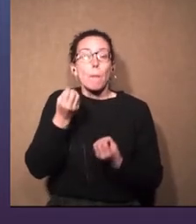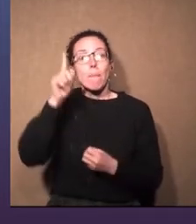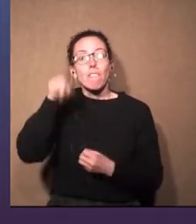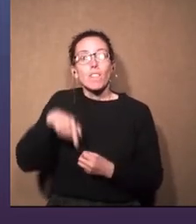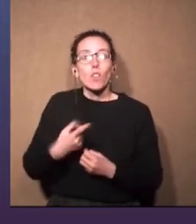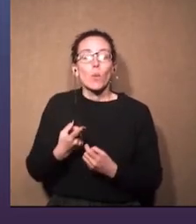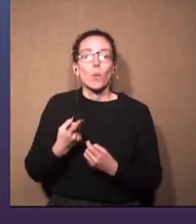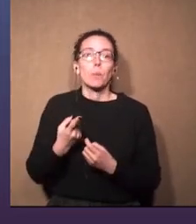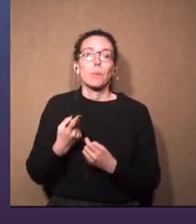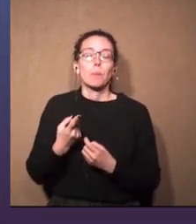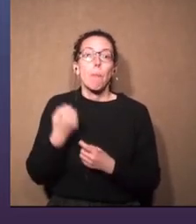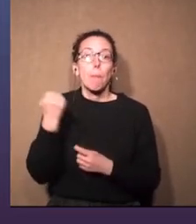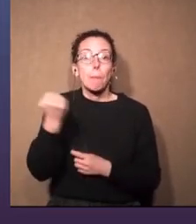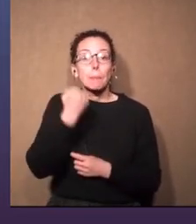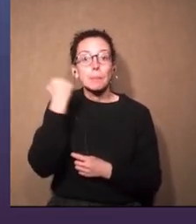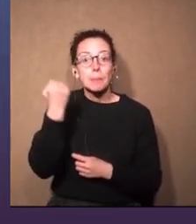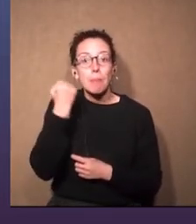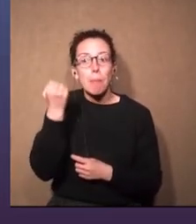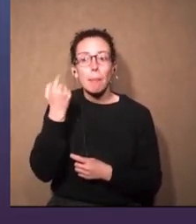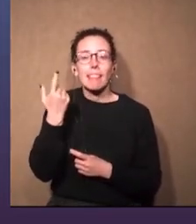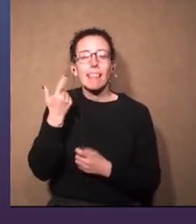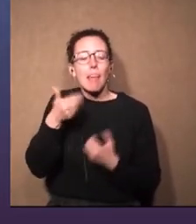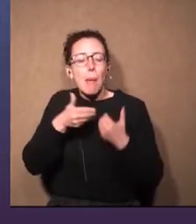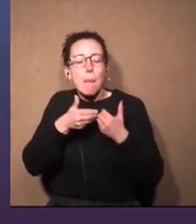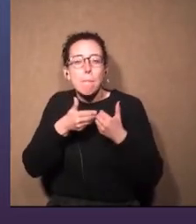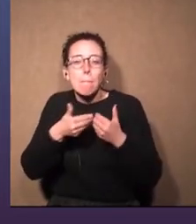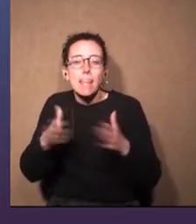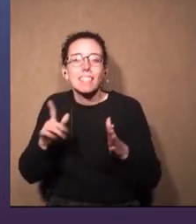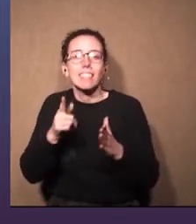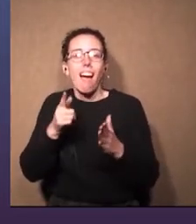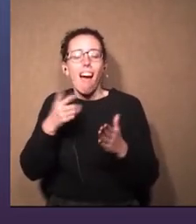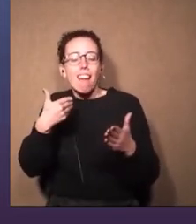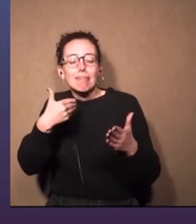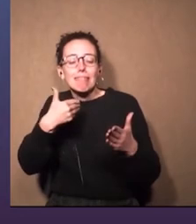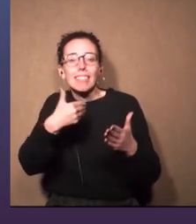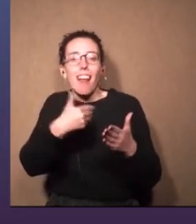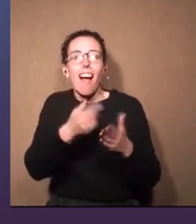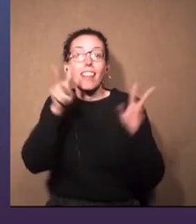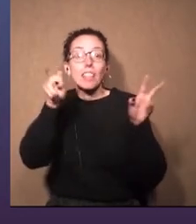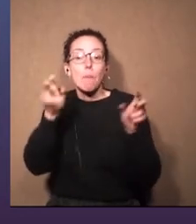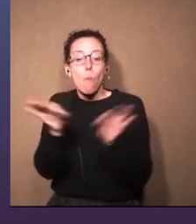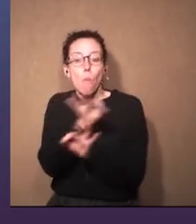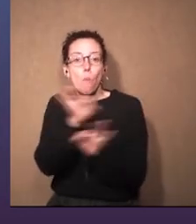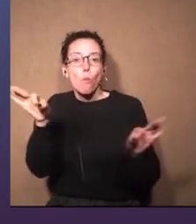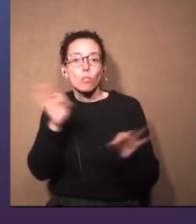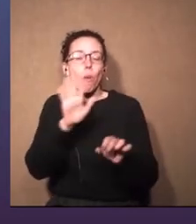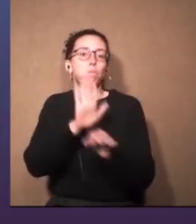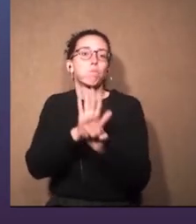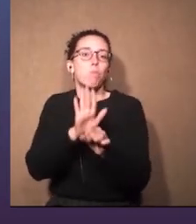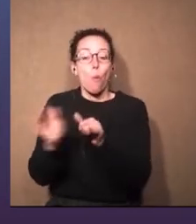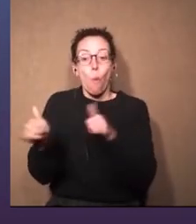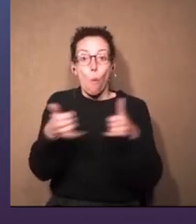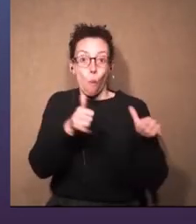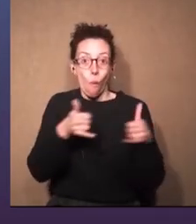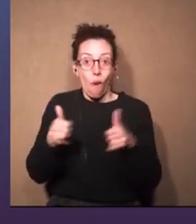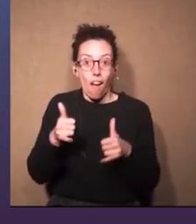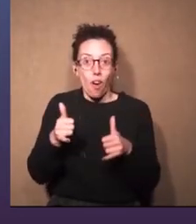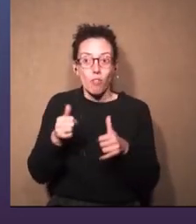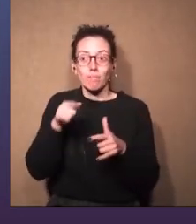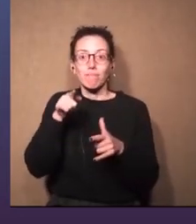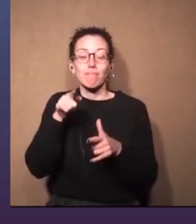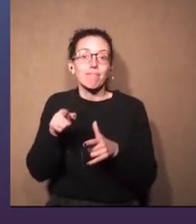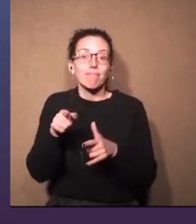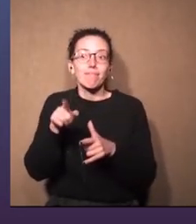surgió sobre todo de empezar a acercarme a la música como un juego y que